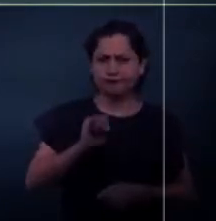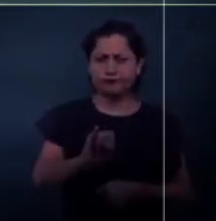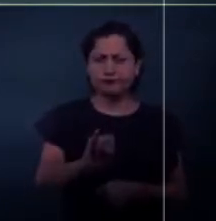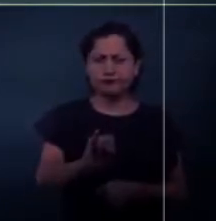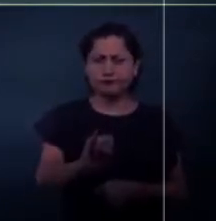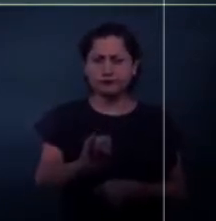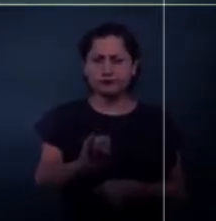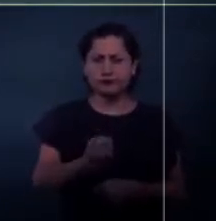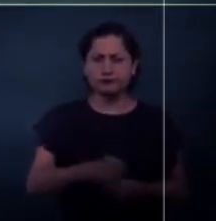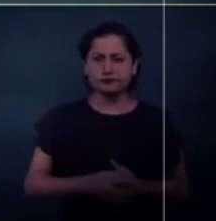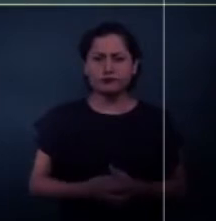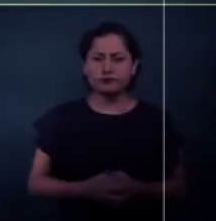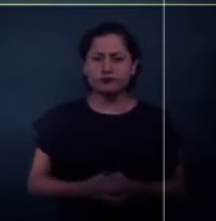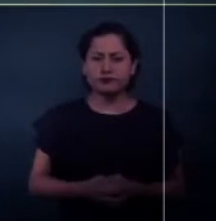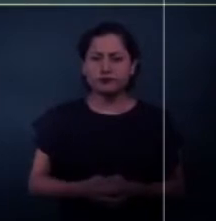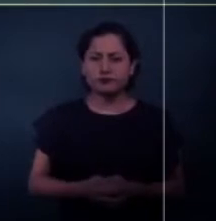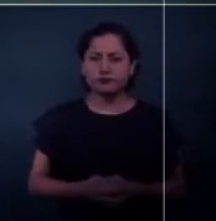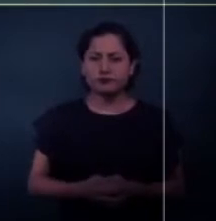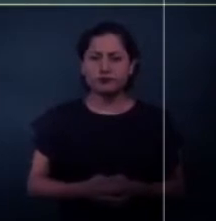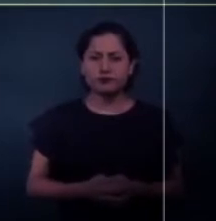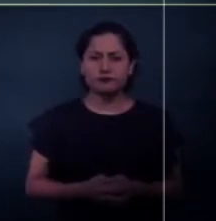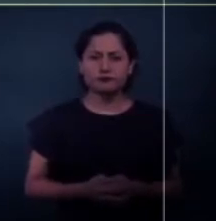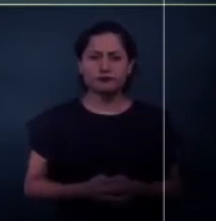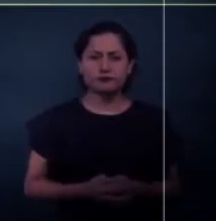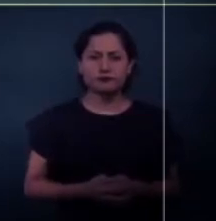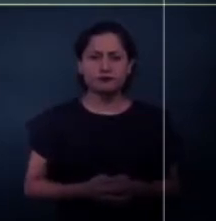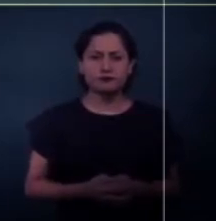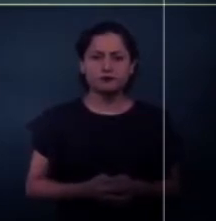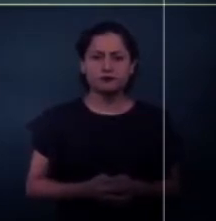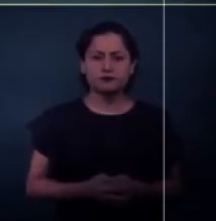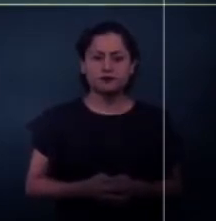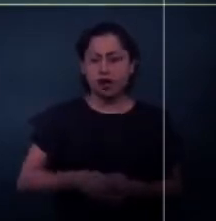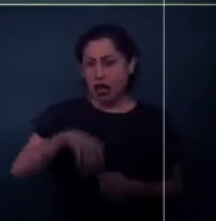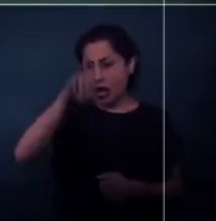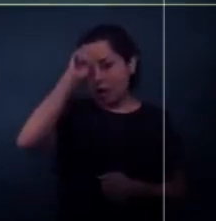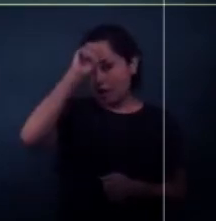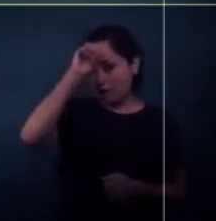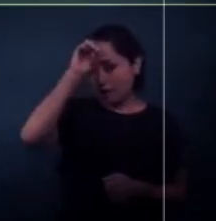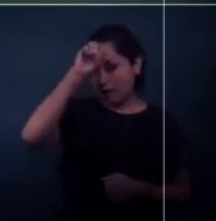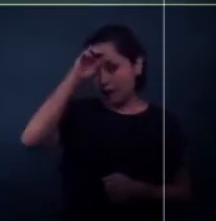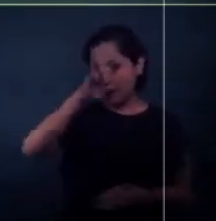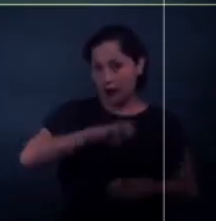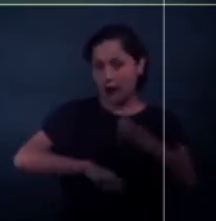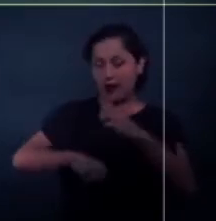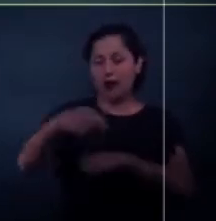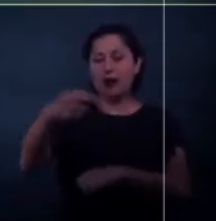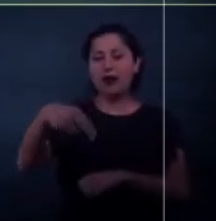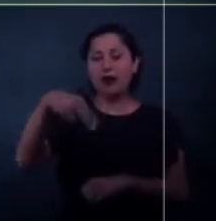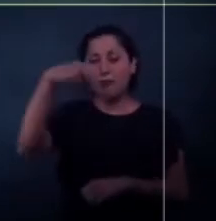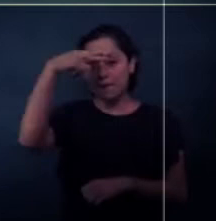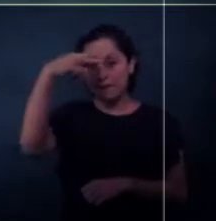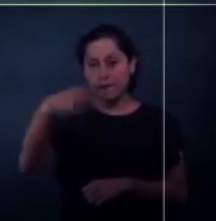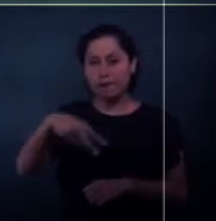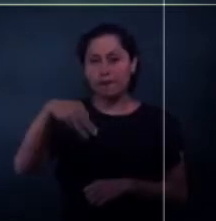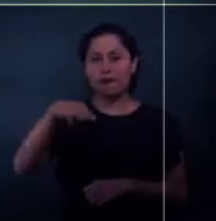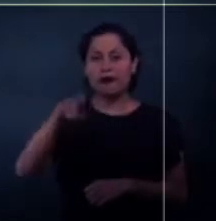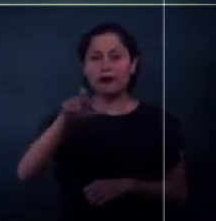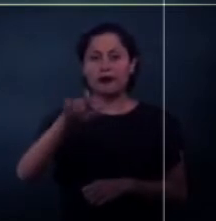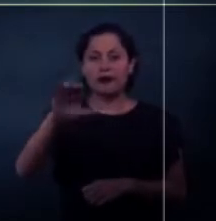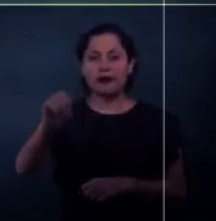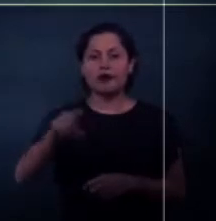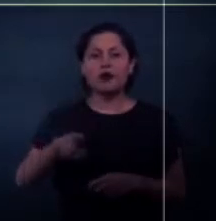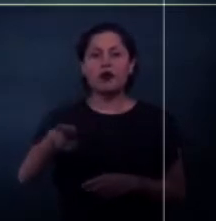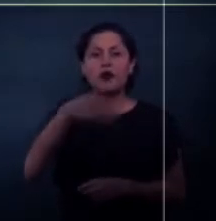la minera México, con Germán Larrea